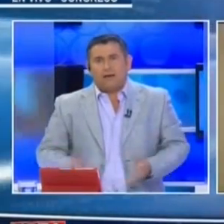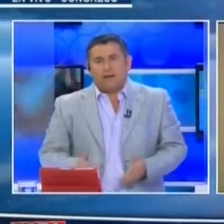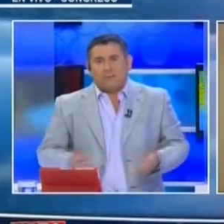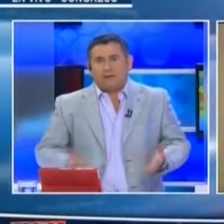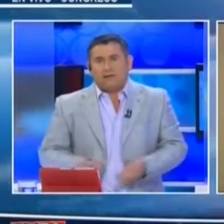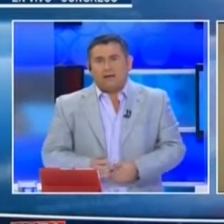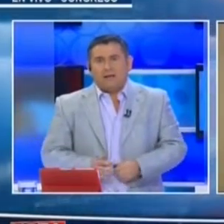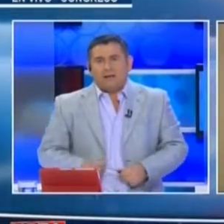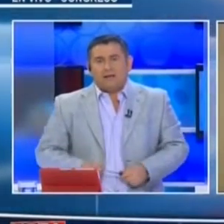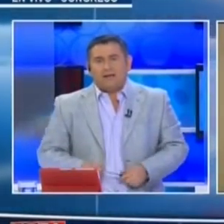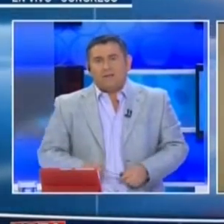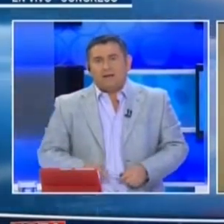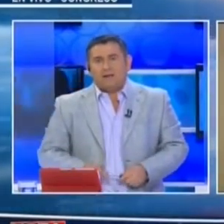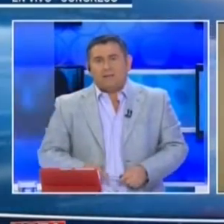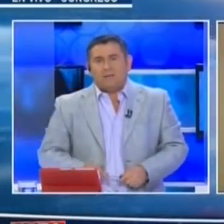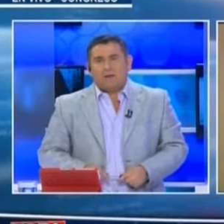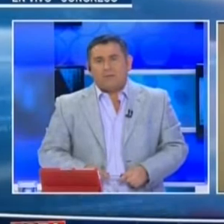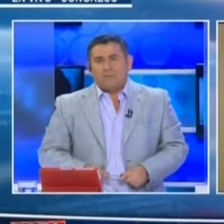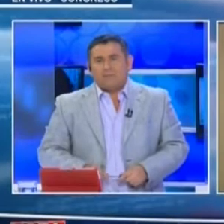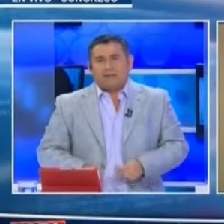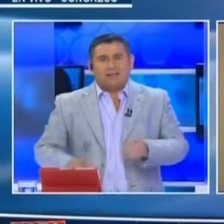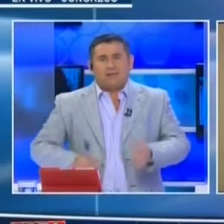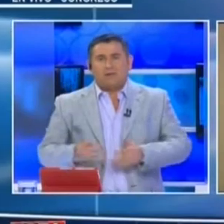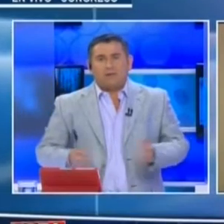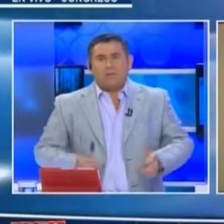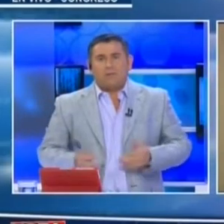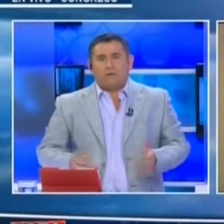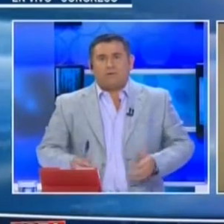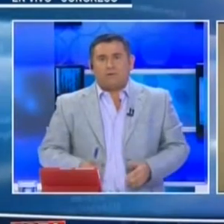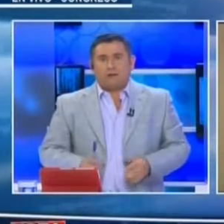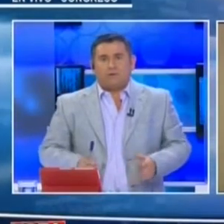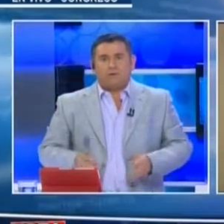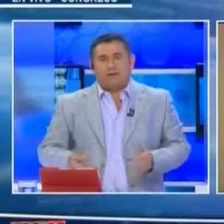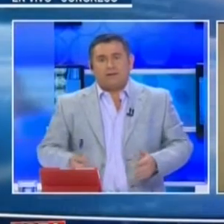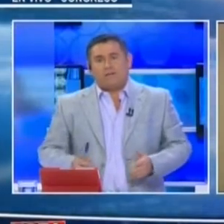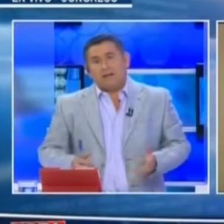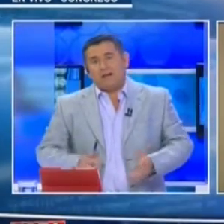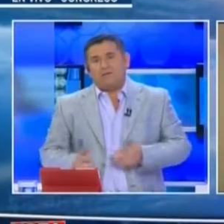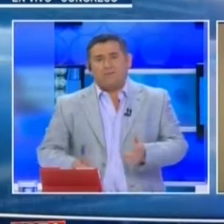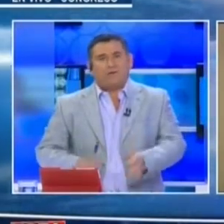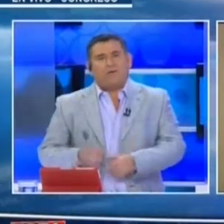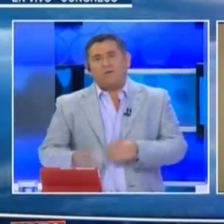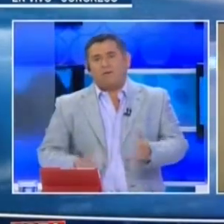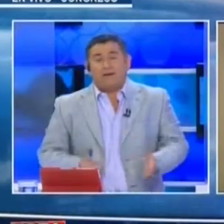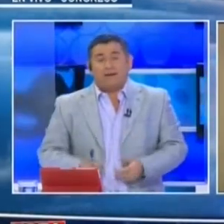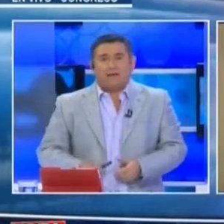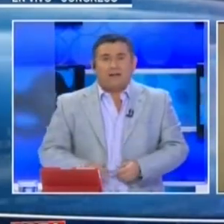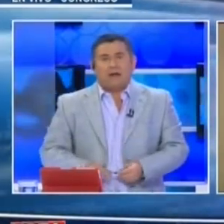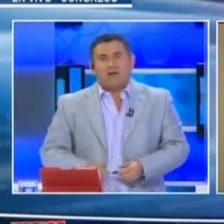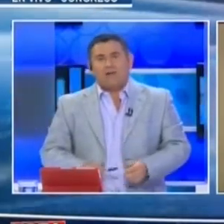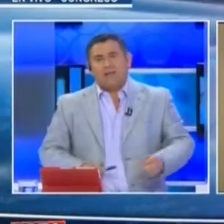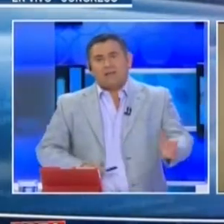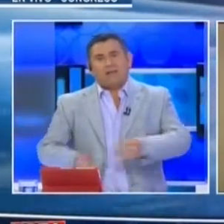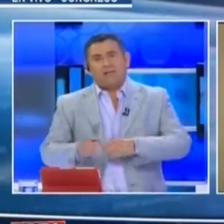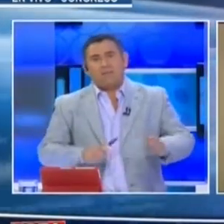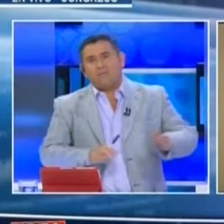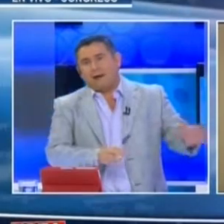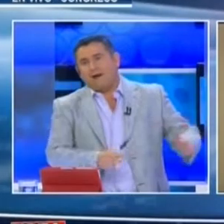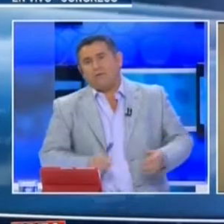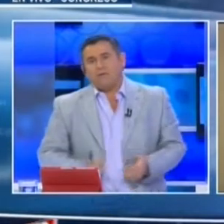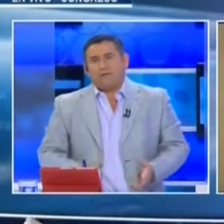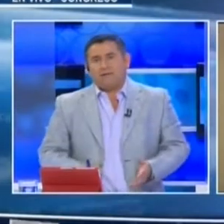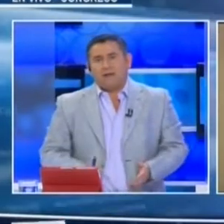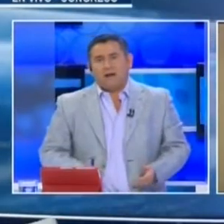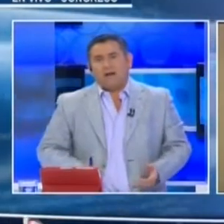más sólida en la respuesta a estas emergencias. Porque cada cierto tiempo, cuando hay un terremoto, hablan de, mire, los sismógrafos no estaban instalados, estaban